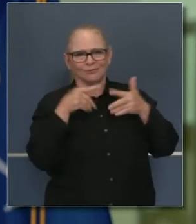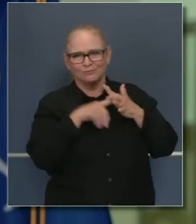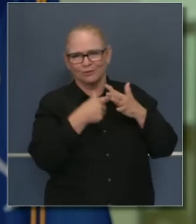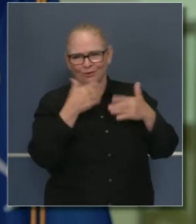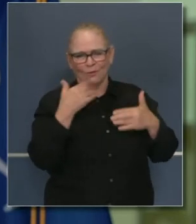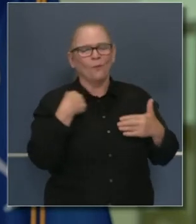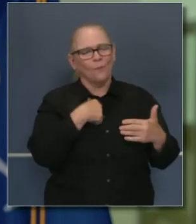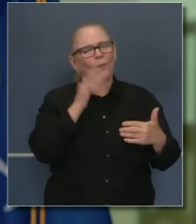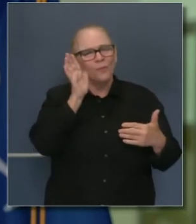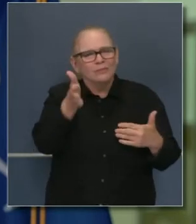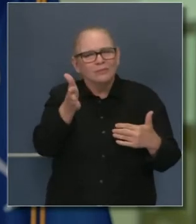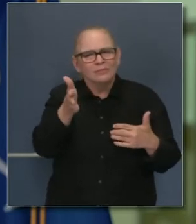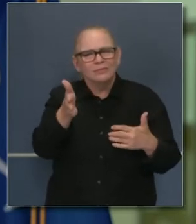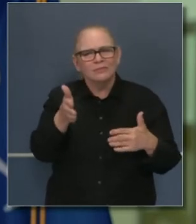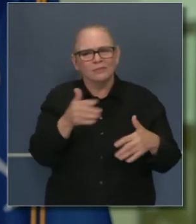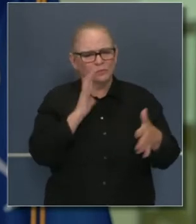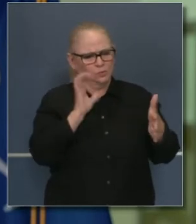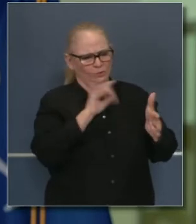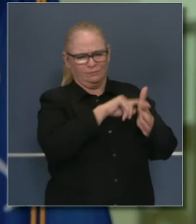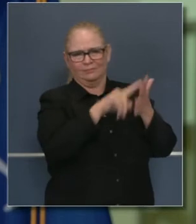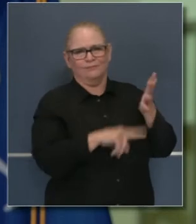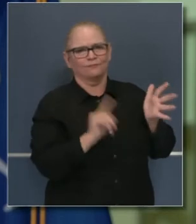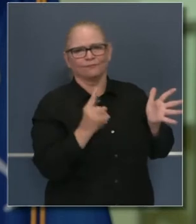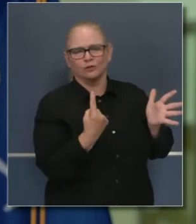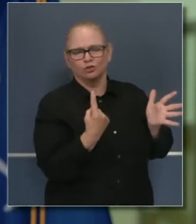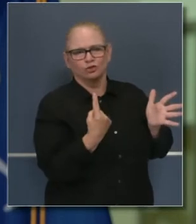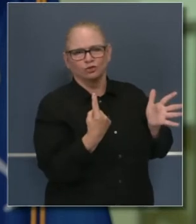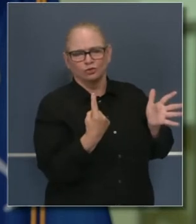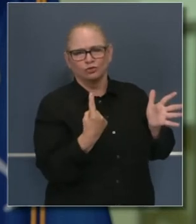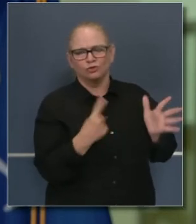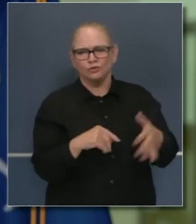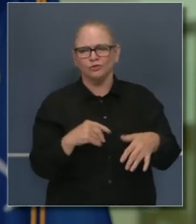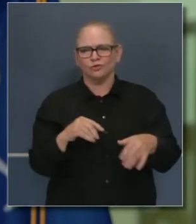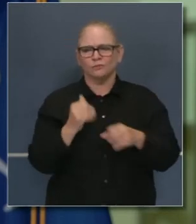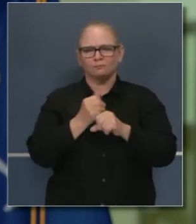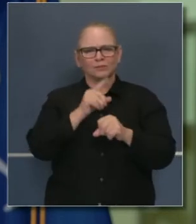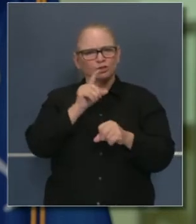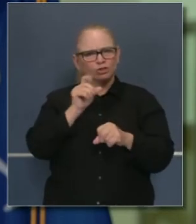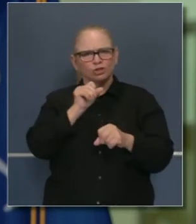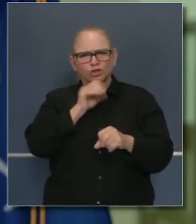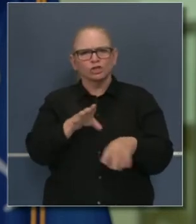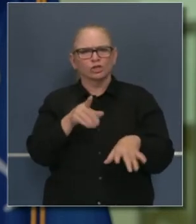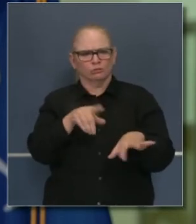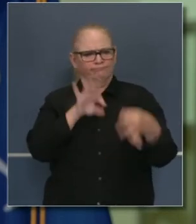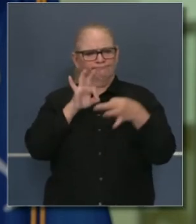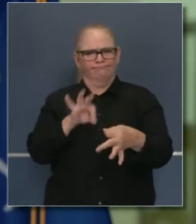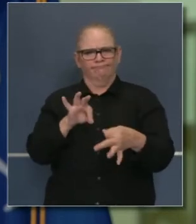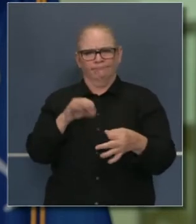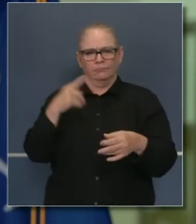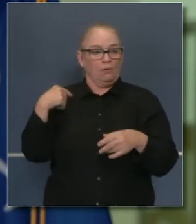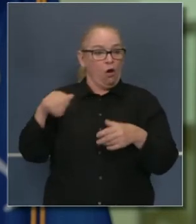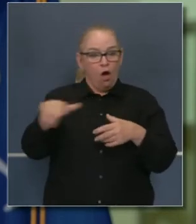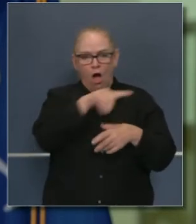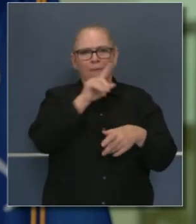presentaremos un marco de referencia claro que será adoptado en el espíritu de la colaboración con oficiales de